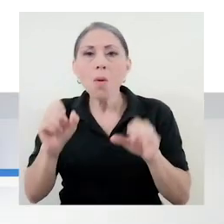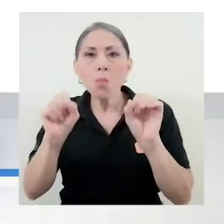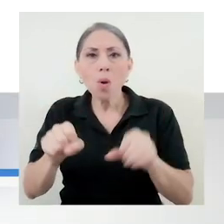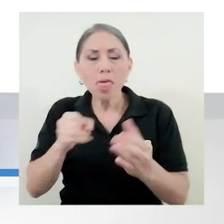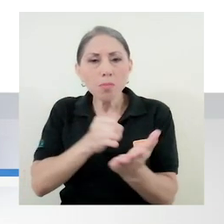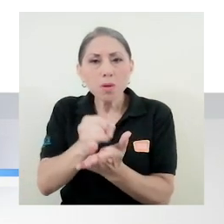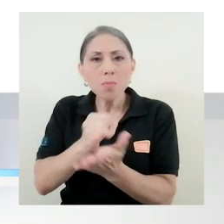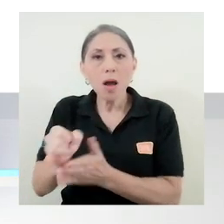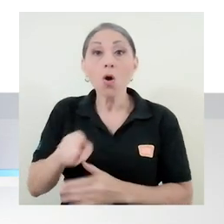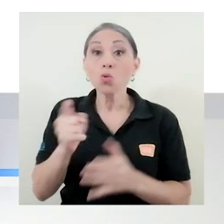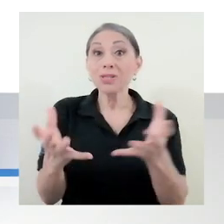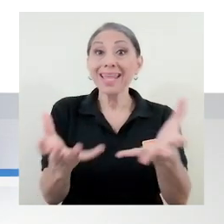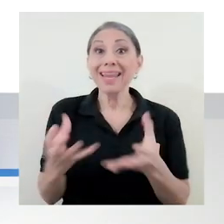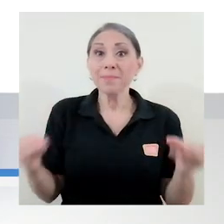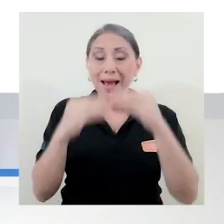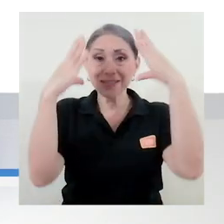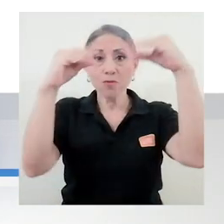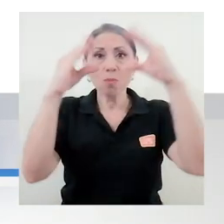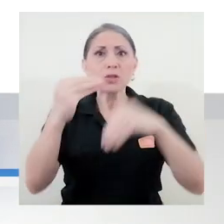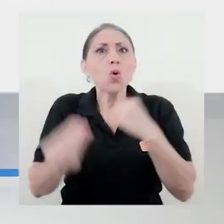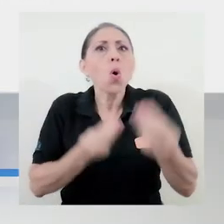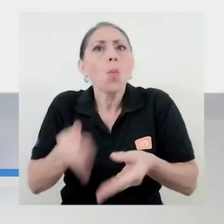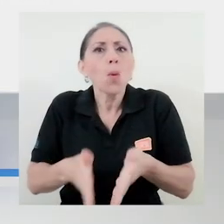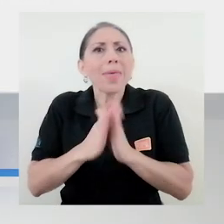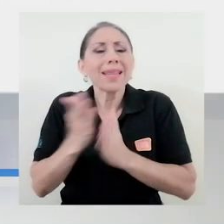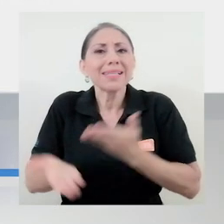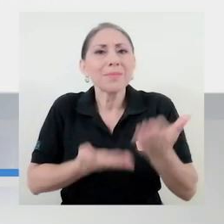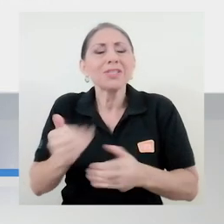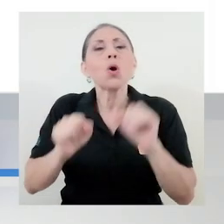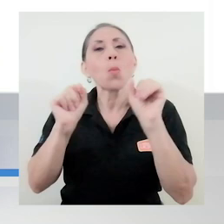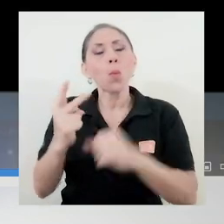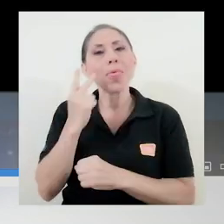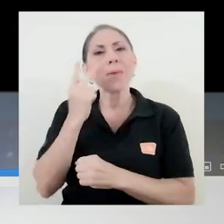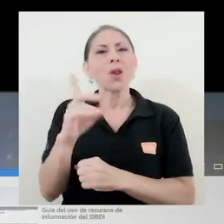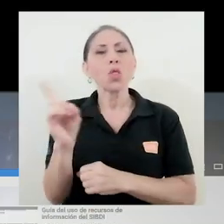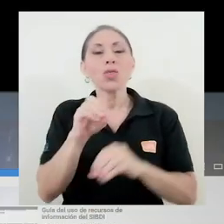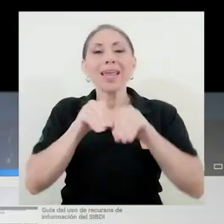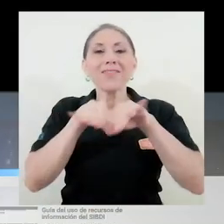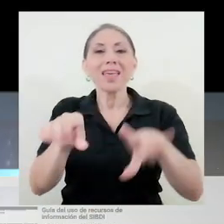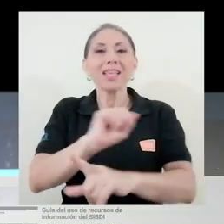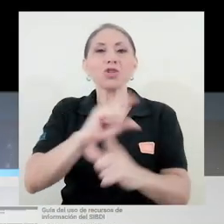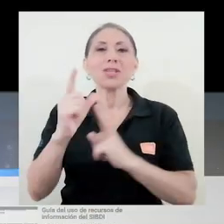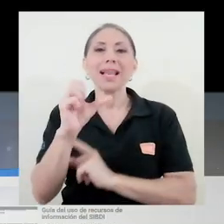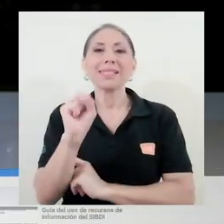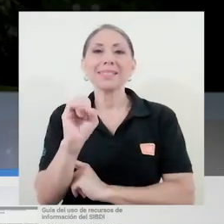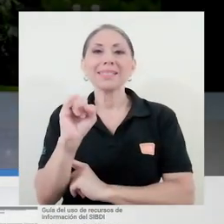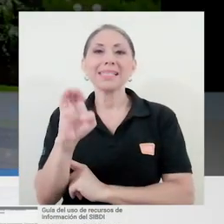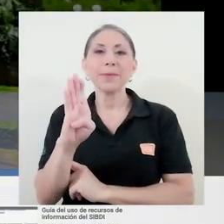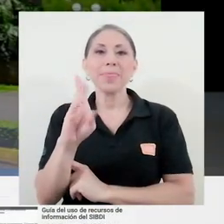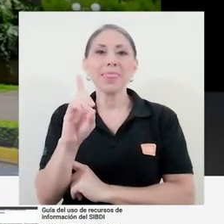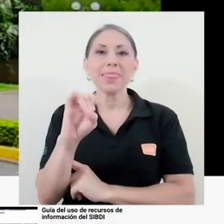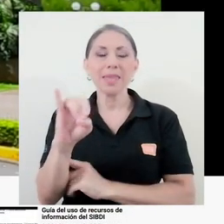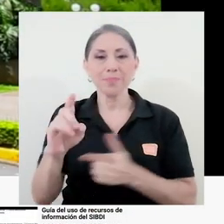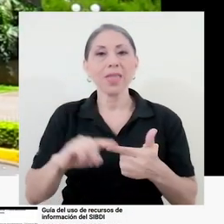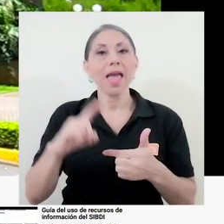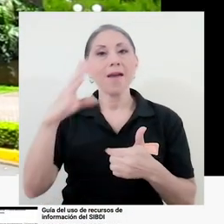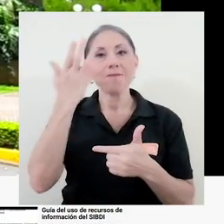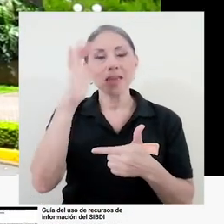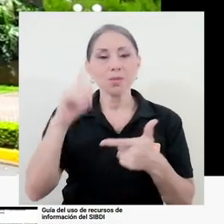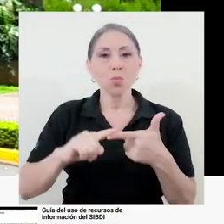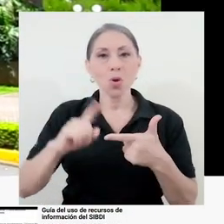información sobre cómo solicitar el servicio, puede encontrarla en las redes sociales del SIPDI, en Facebook,